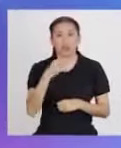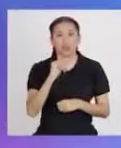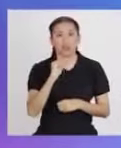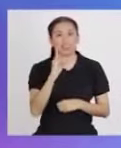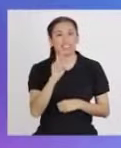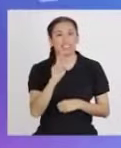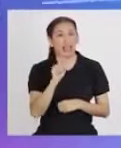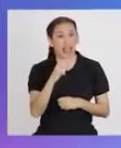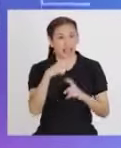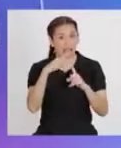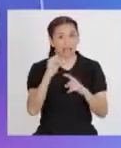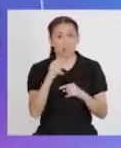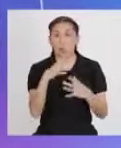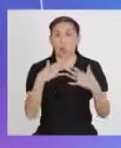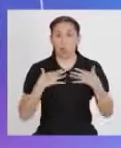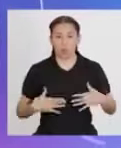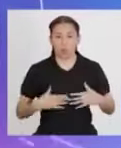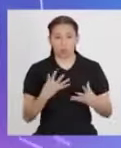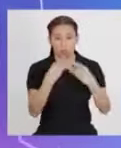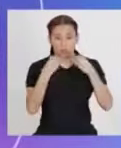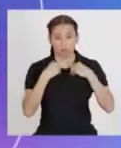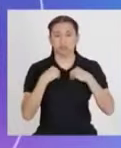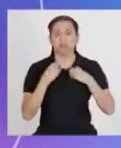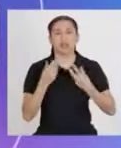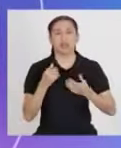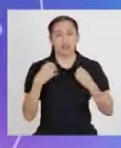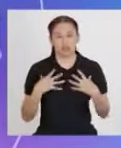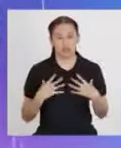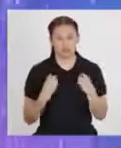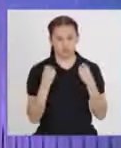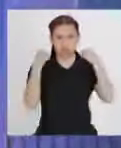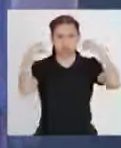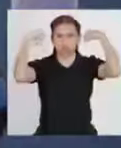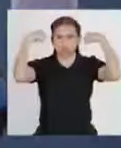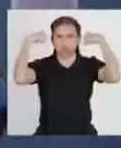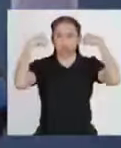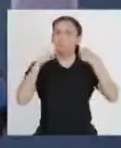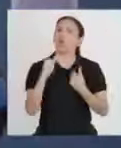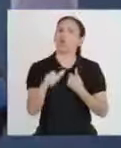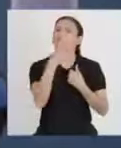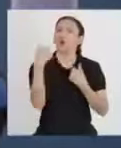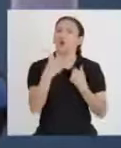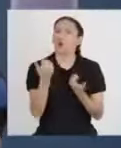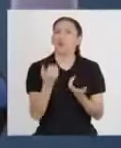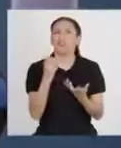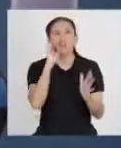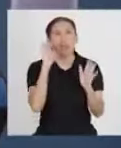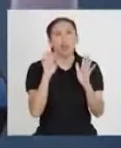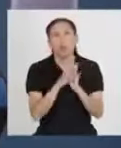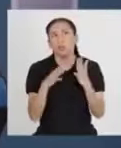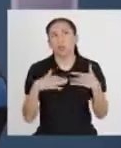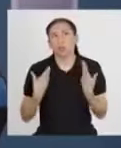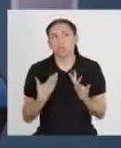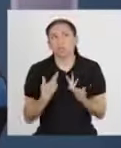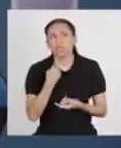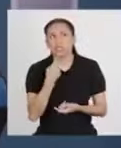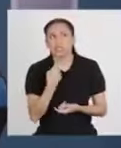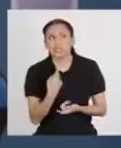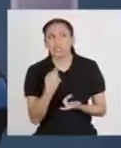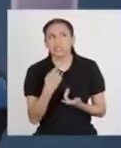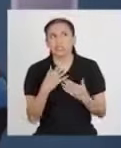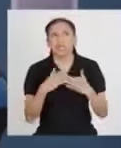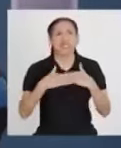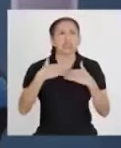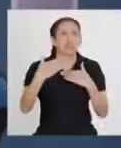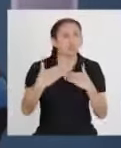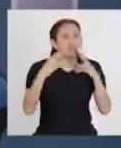Y el cuerpo los usa para producir energía. ¿Qué otros ejemplos podrían mencionar después